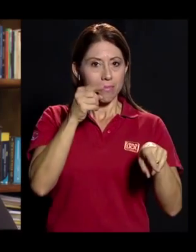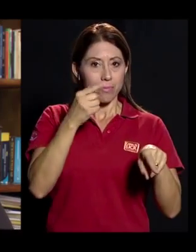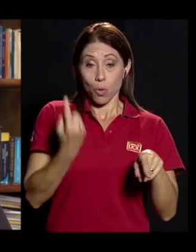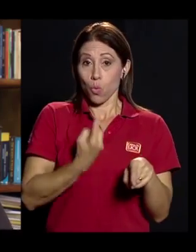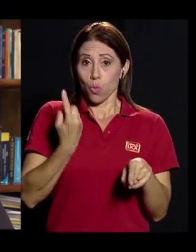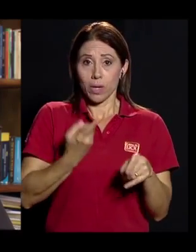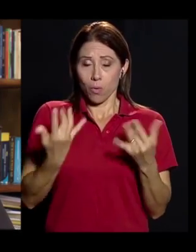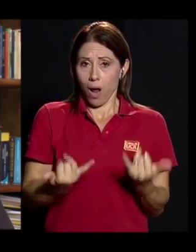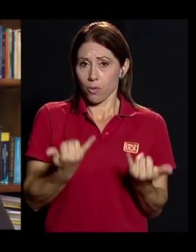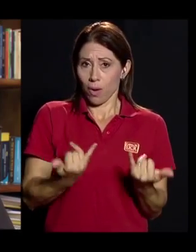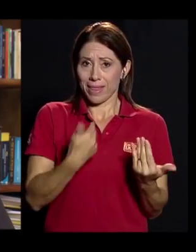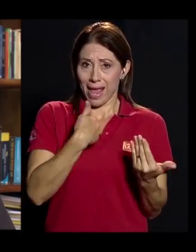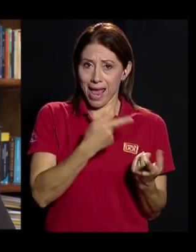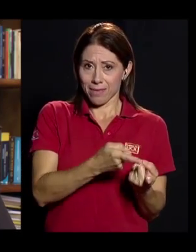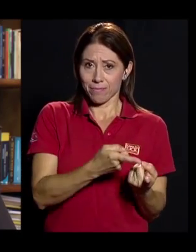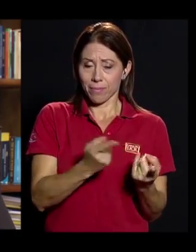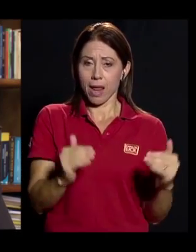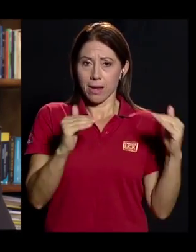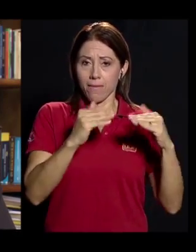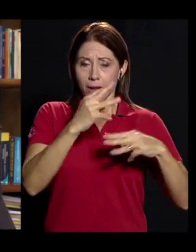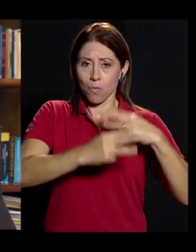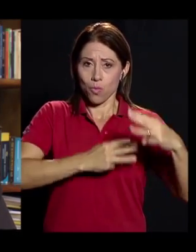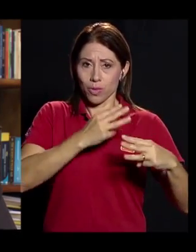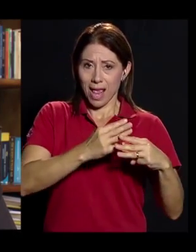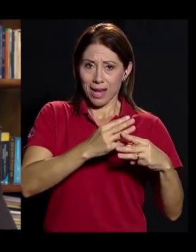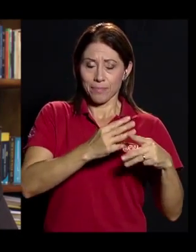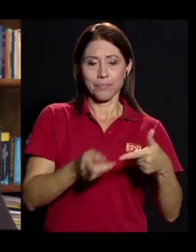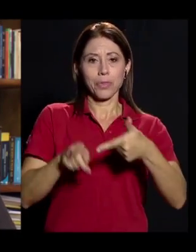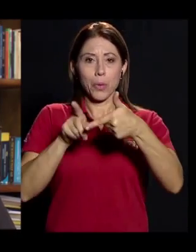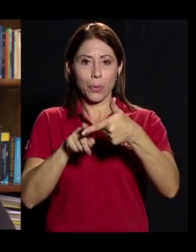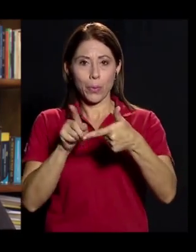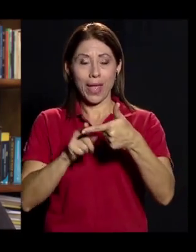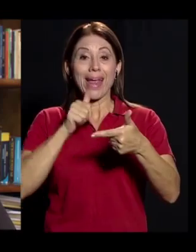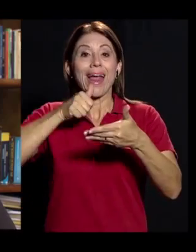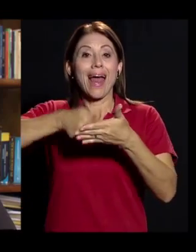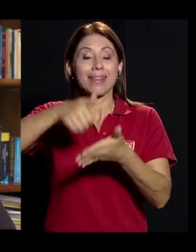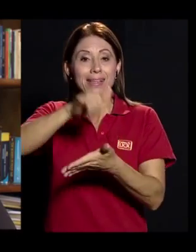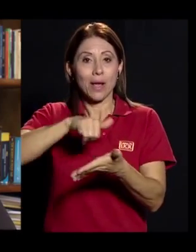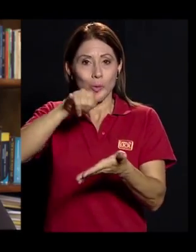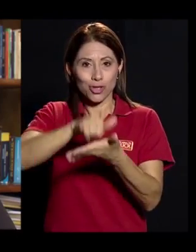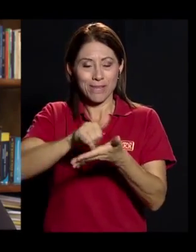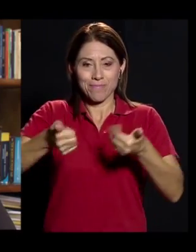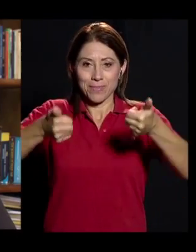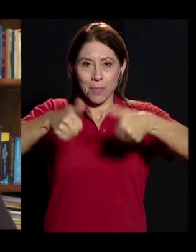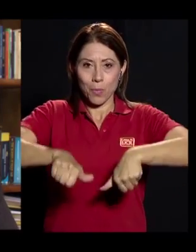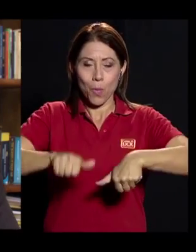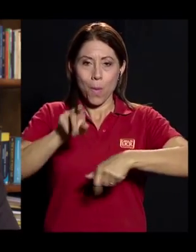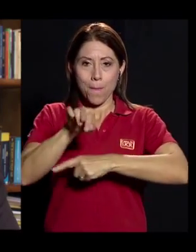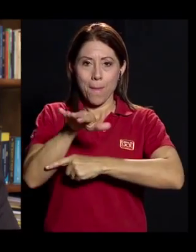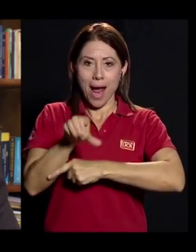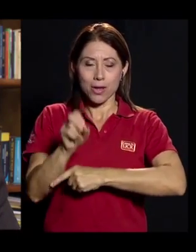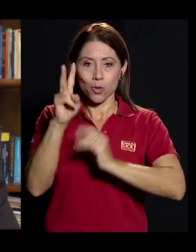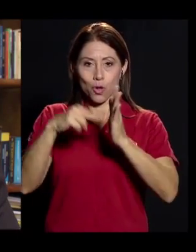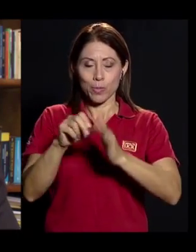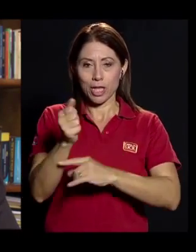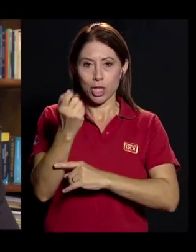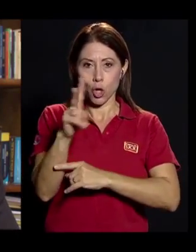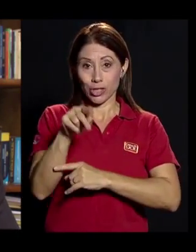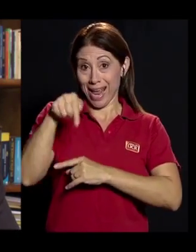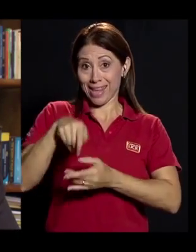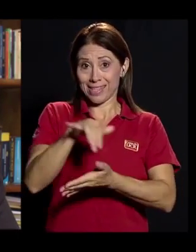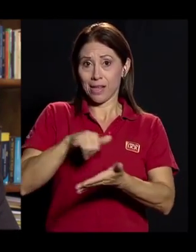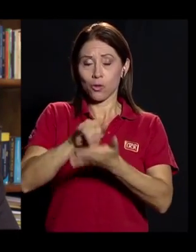ya que es el único que hay actualmente, a nivel mundial entre tener la Carta de San José que se aprobó en mayo del 2012